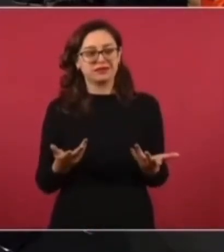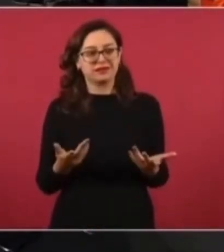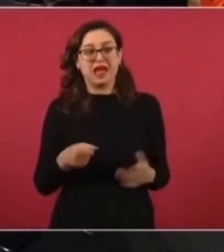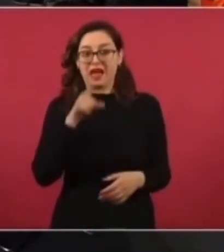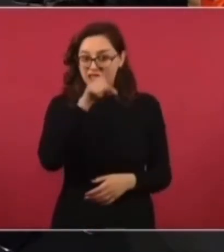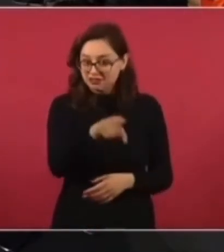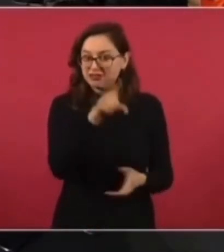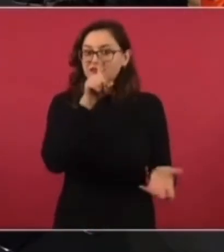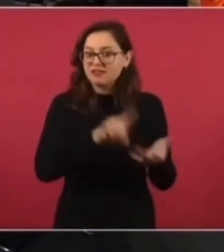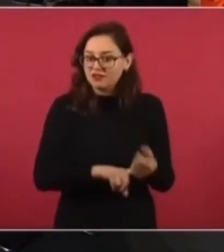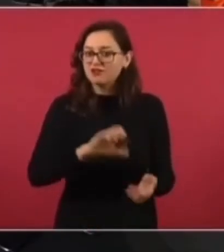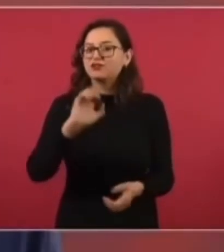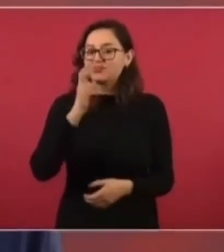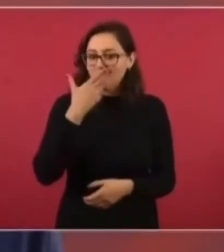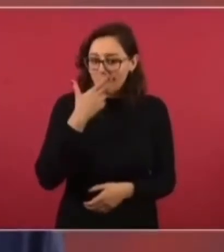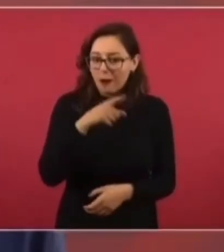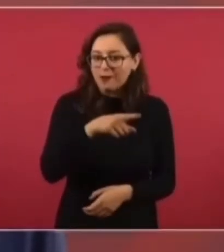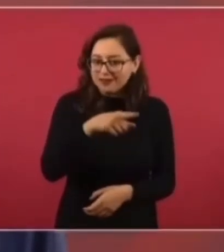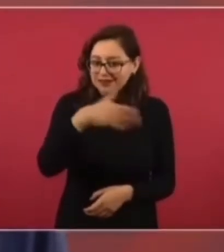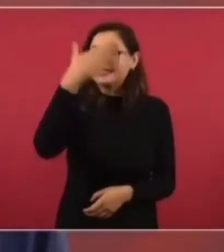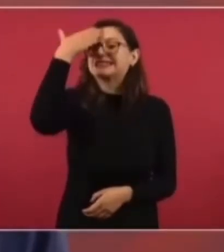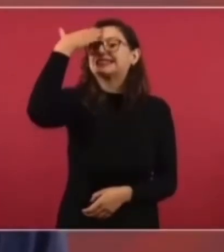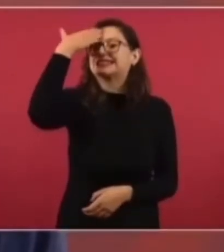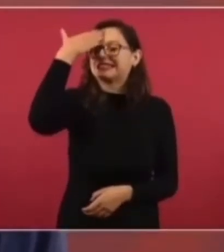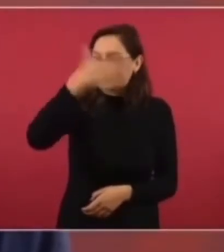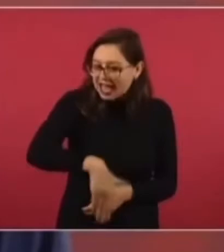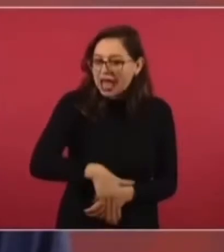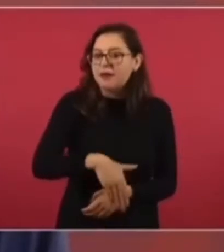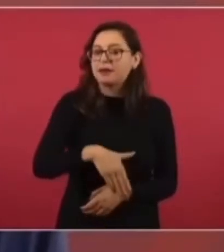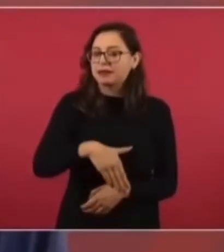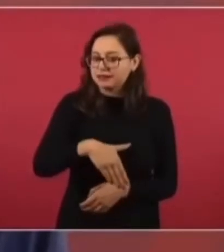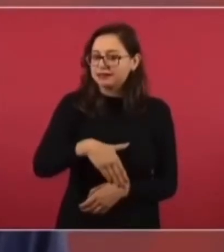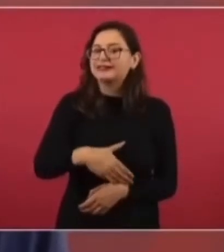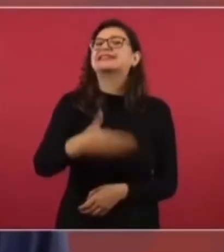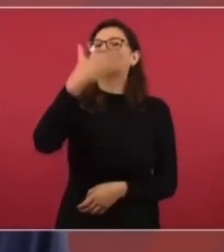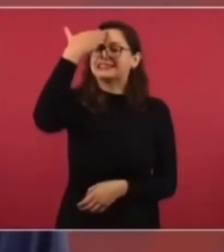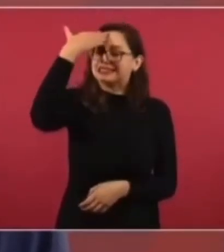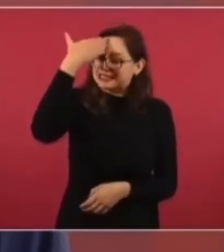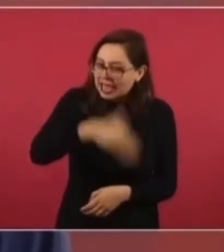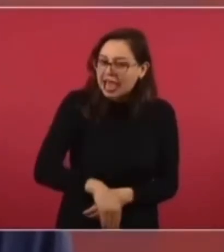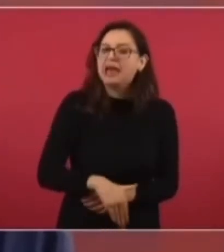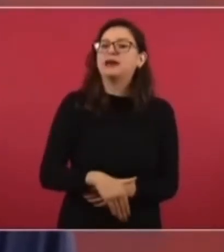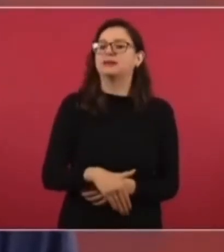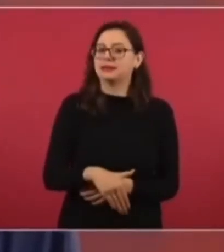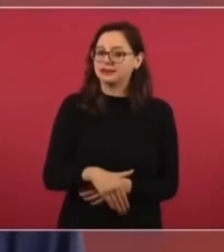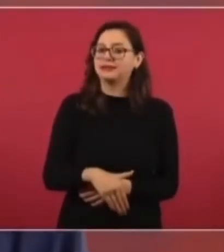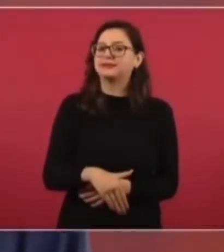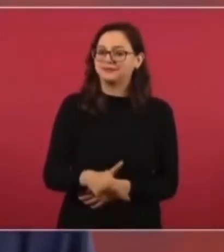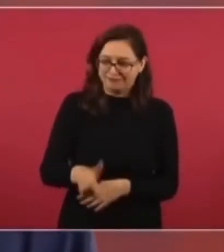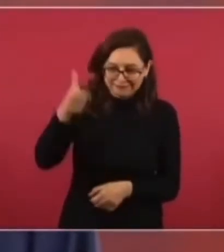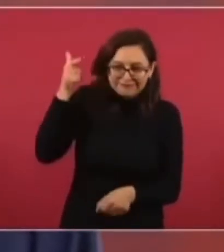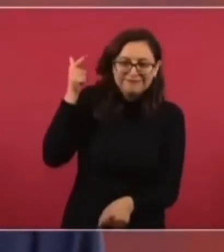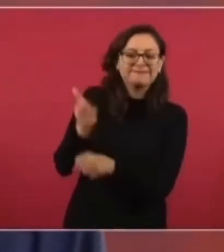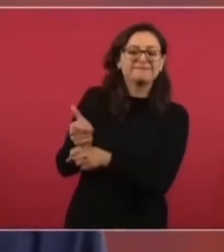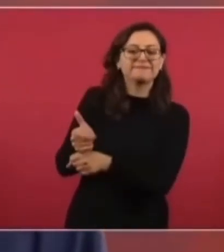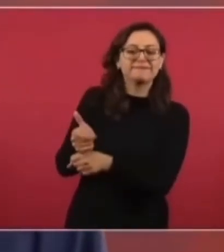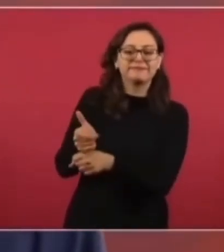no fueron capaces de decir,